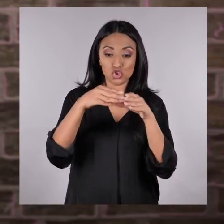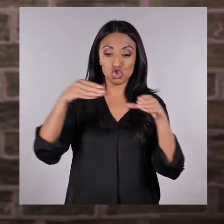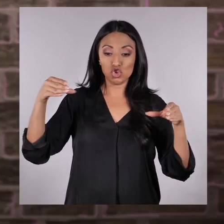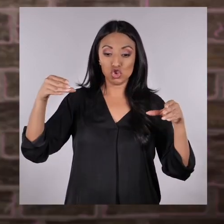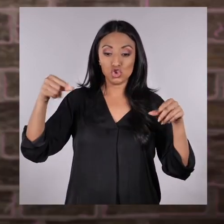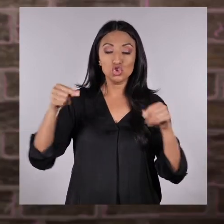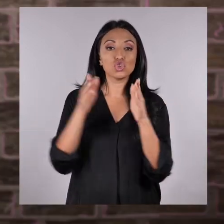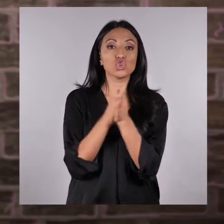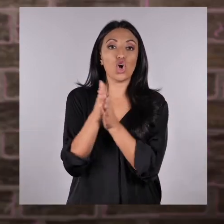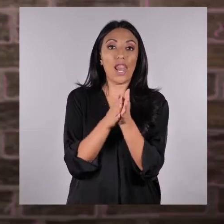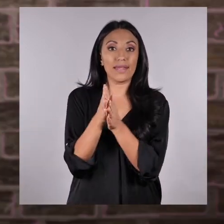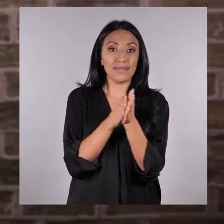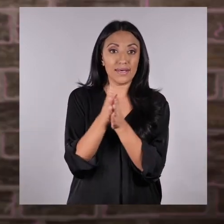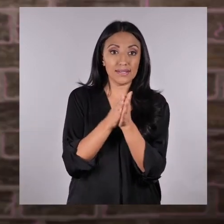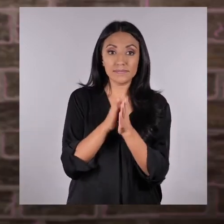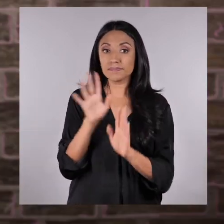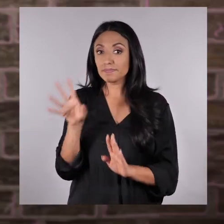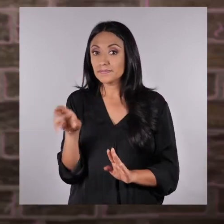una barra de chocolate